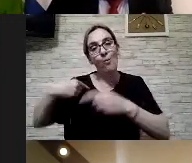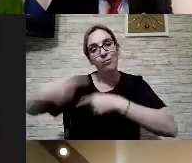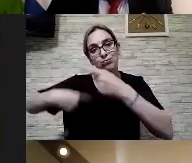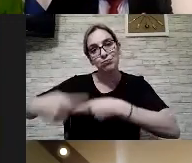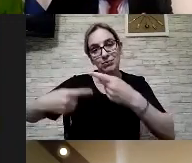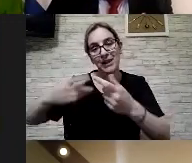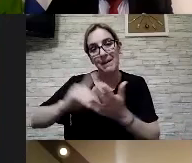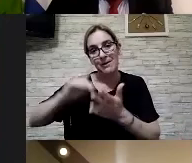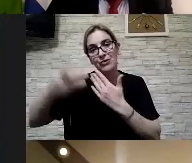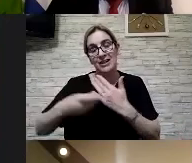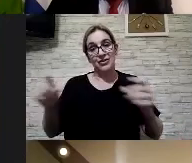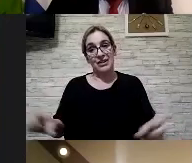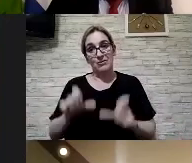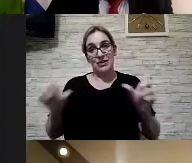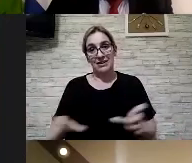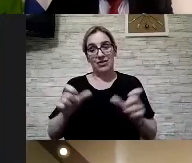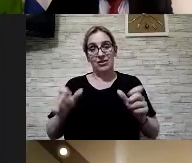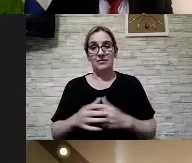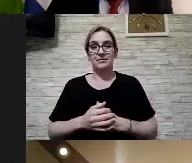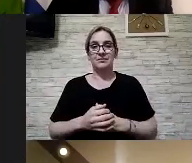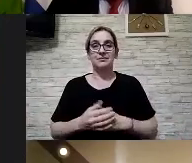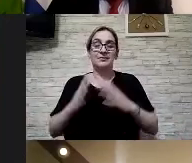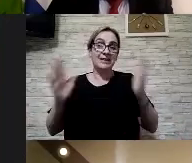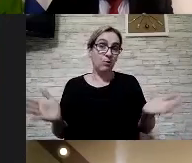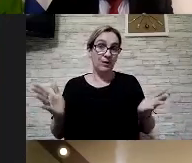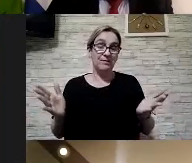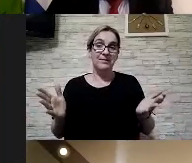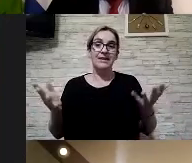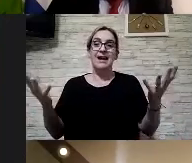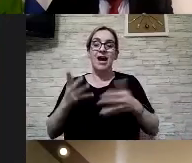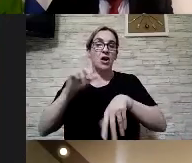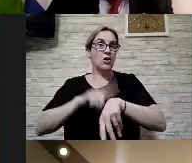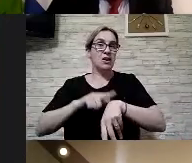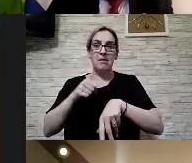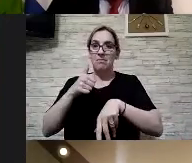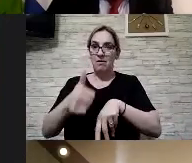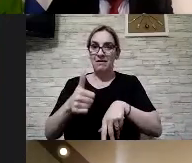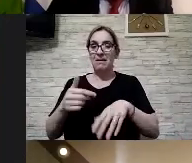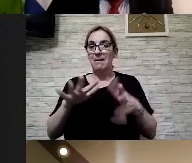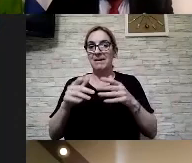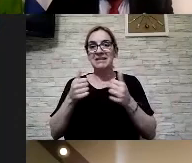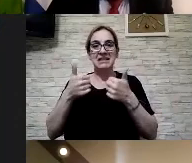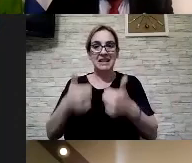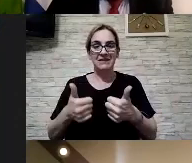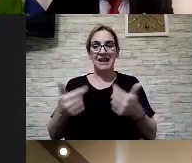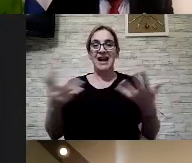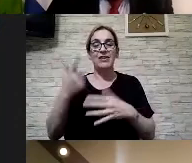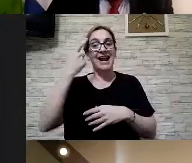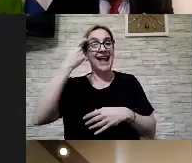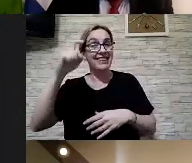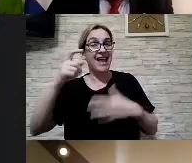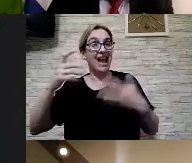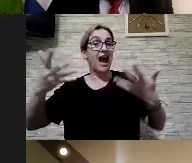elaborando así que bueno venimos con el tiempo bien Esteban me parece porque la idea ahora es